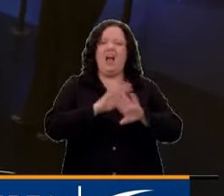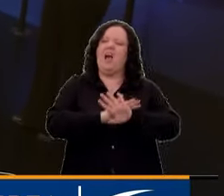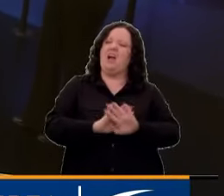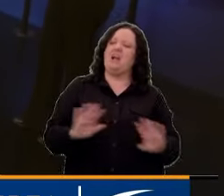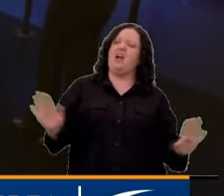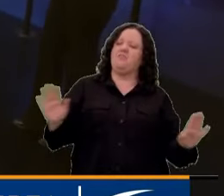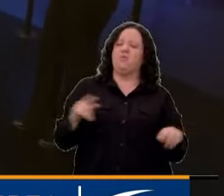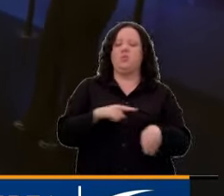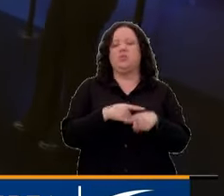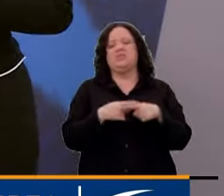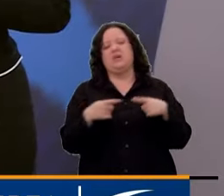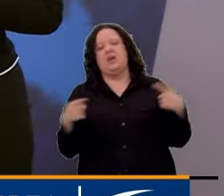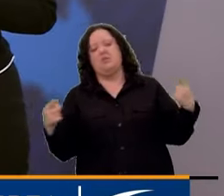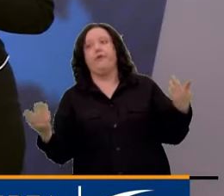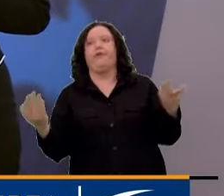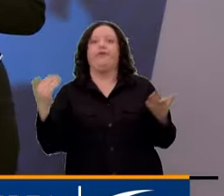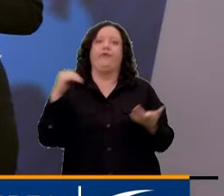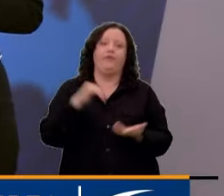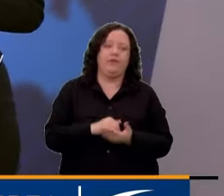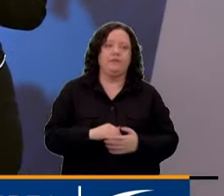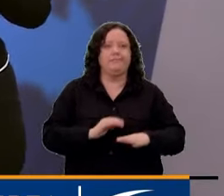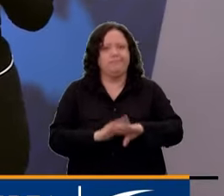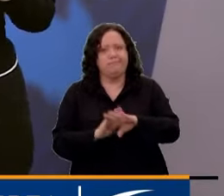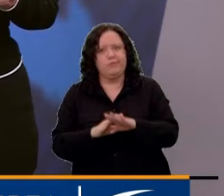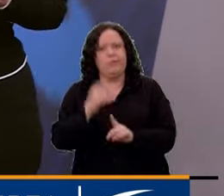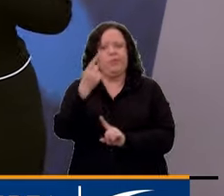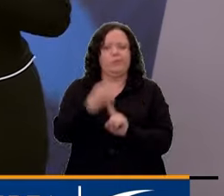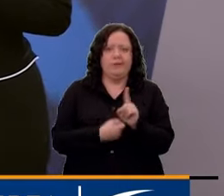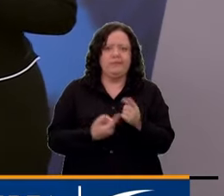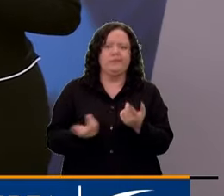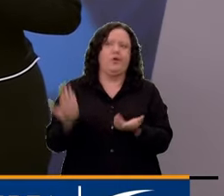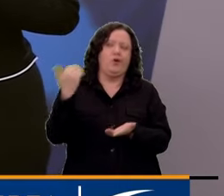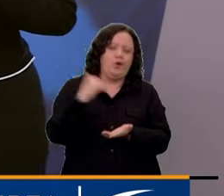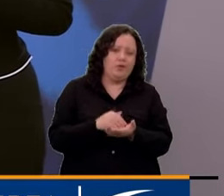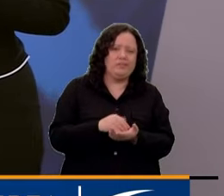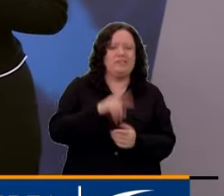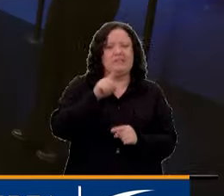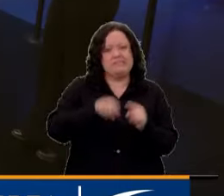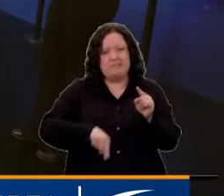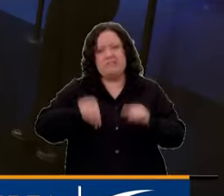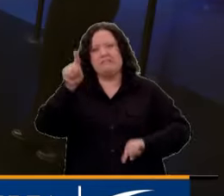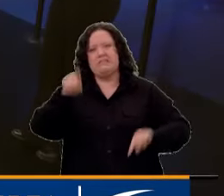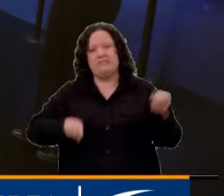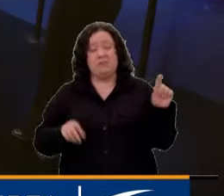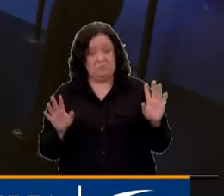alerta durante unas semanas y probablemente dentro de un mes volvamos a entrar en alerta ambiental?